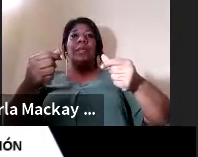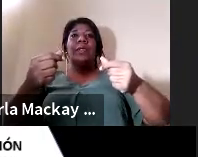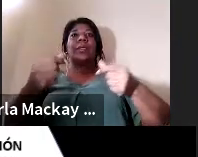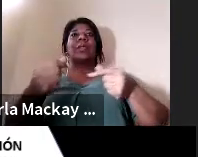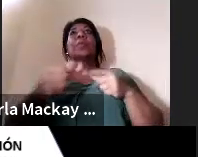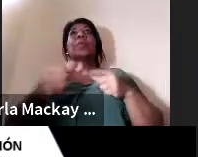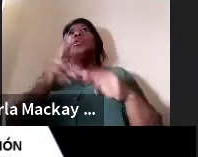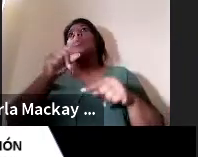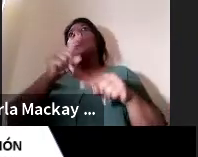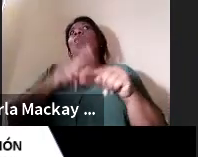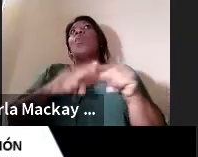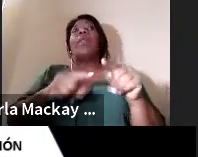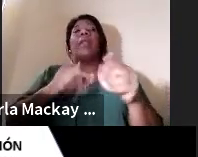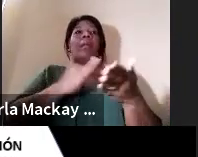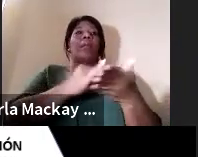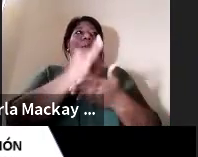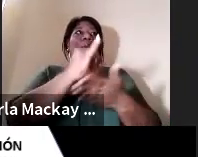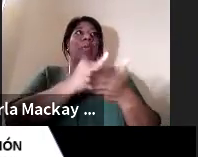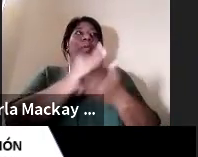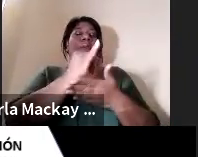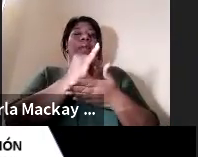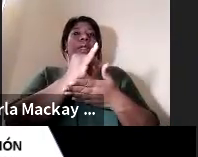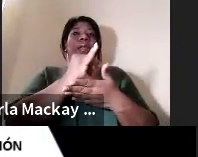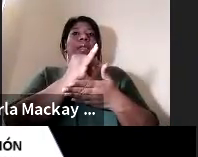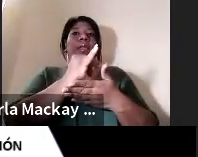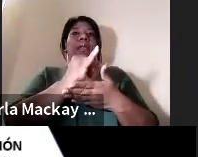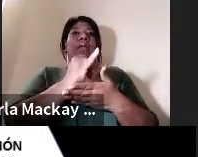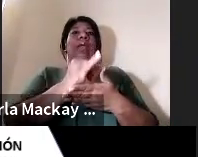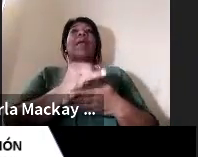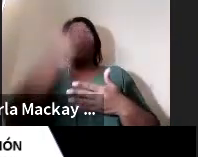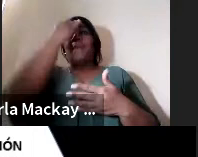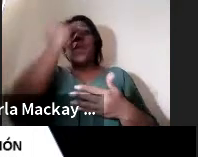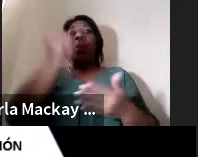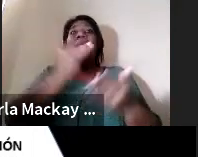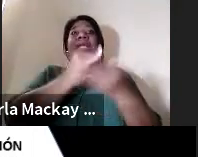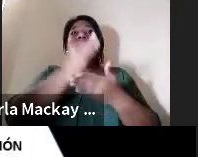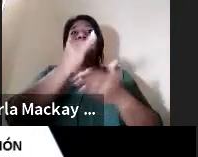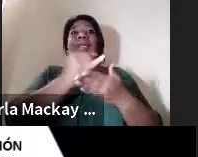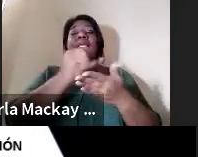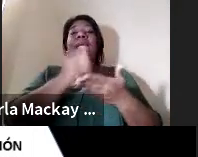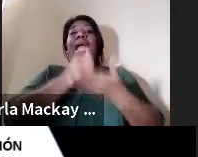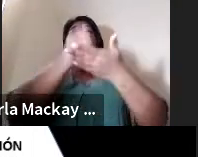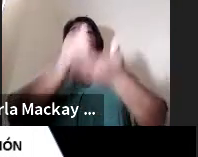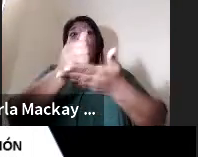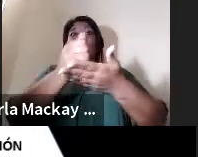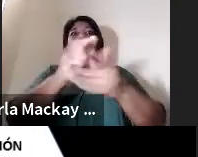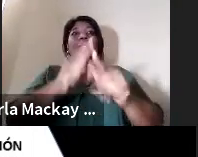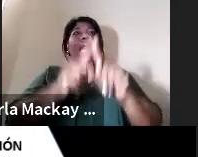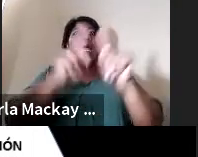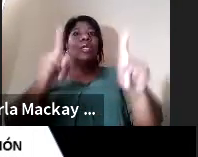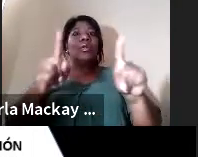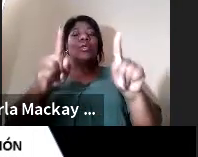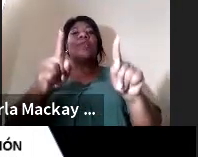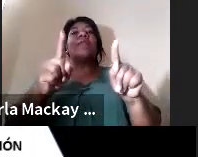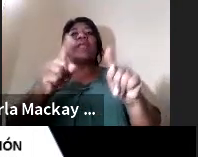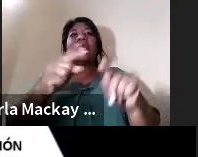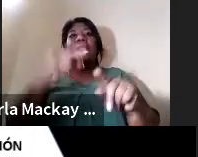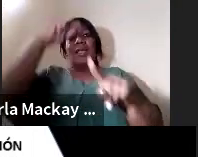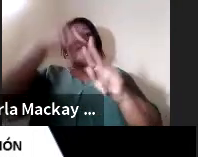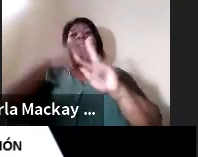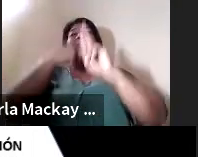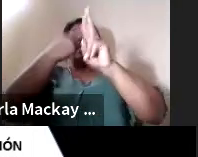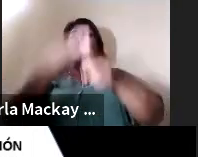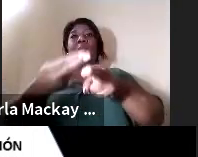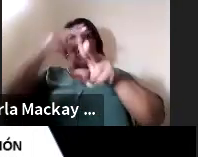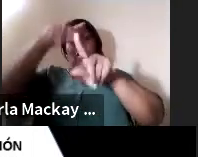conocer y poder aportar desde la investigación a los diferentes problemas que se pueden dar en la sociedad. Y obviamente que